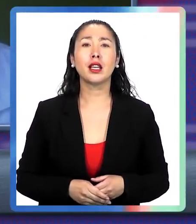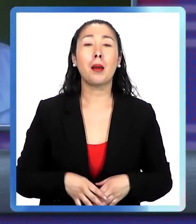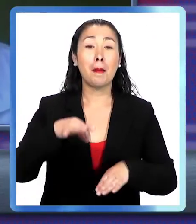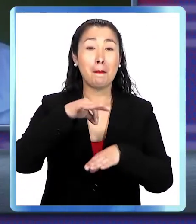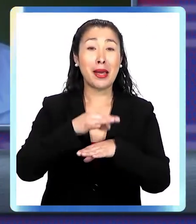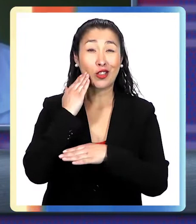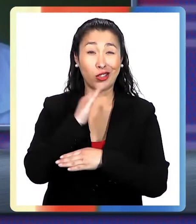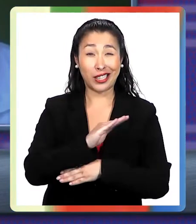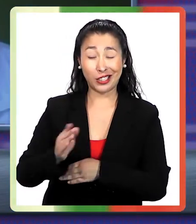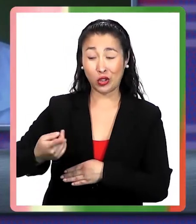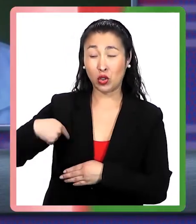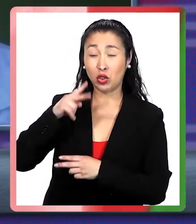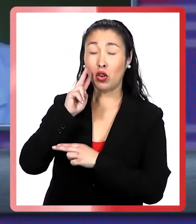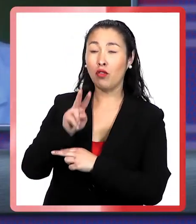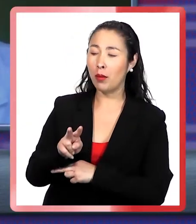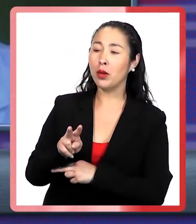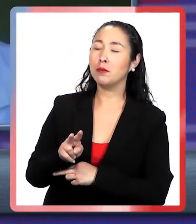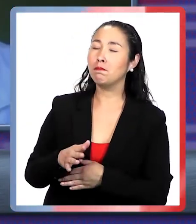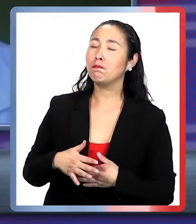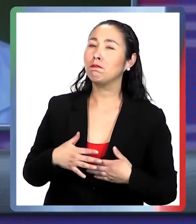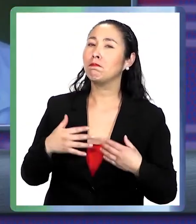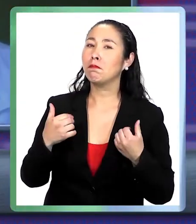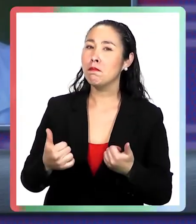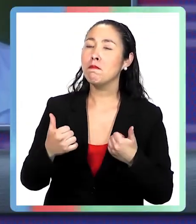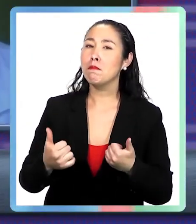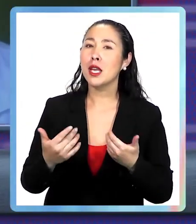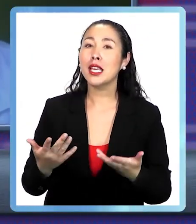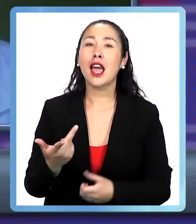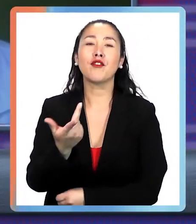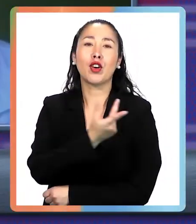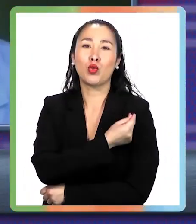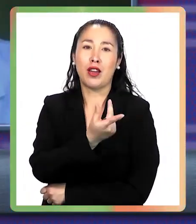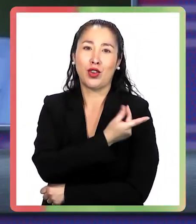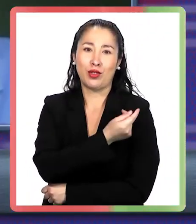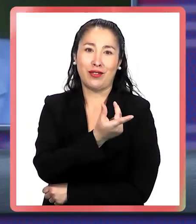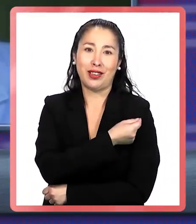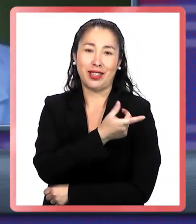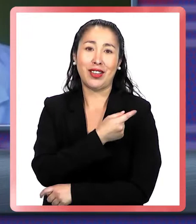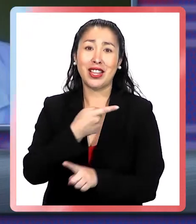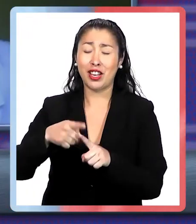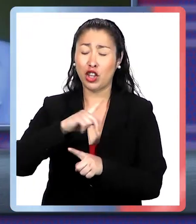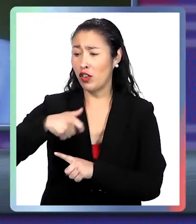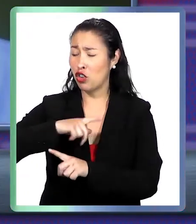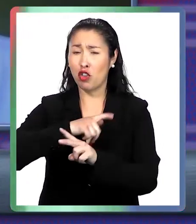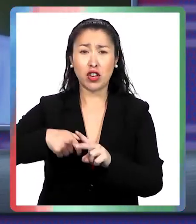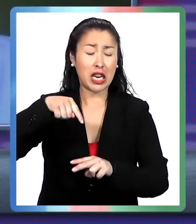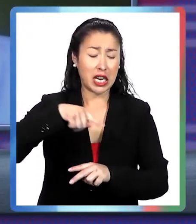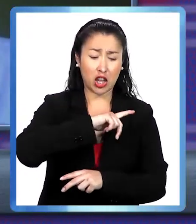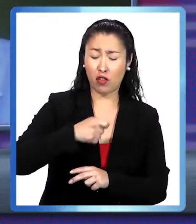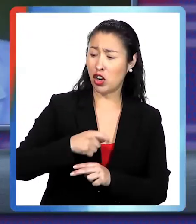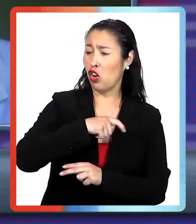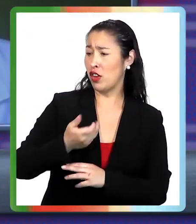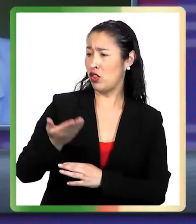Los pediatras vemos con mucha satisfacción lo bien que se han manejado las vacunas en todos los gobiernos que han habido. En